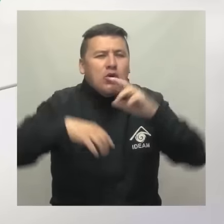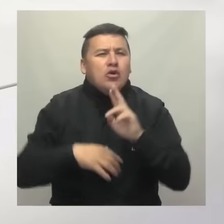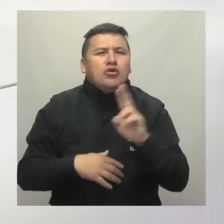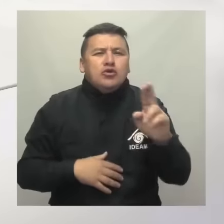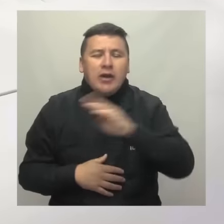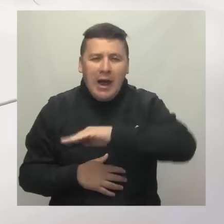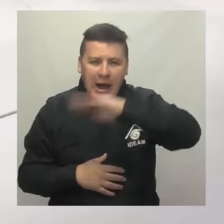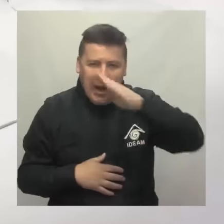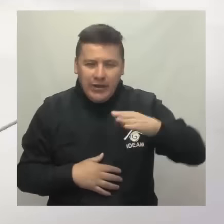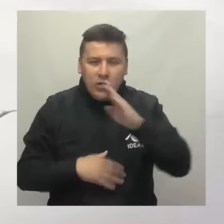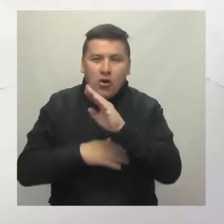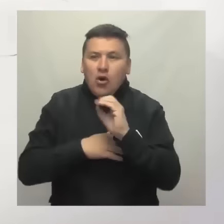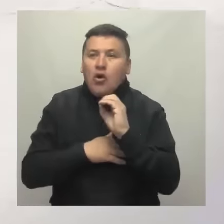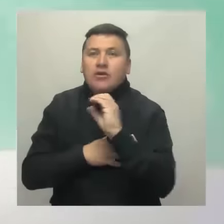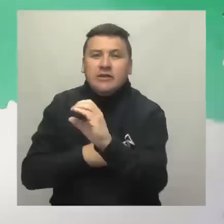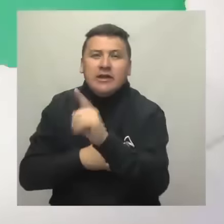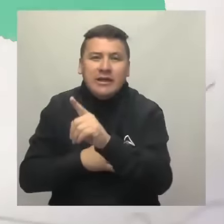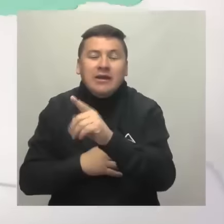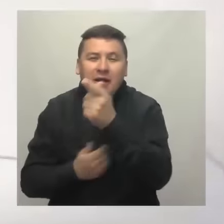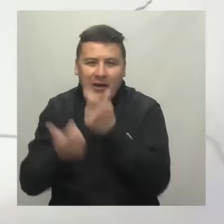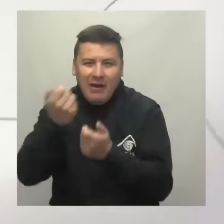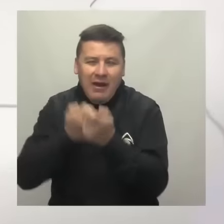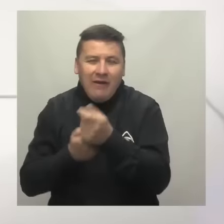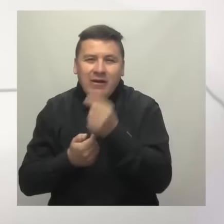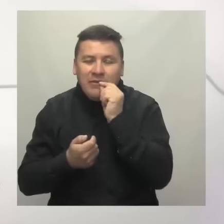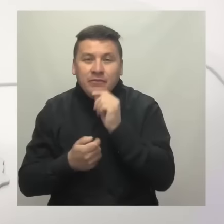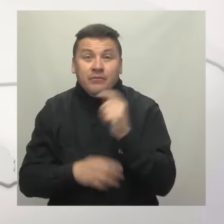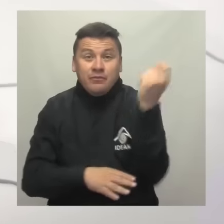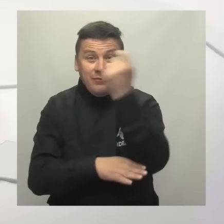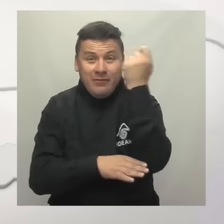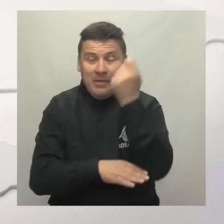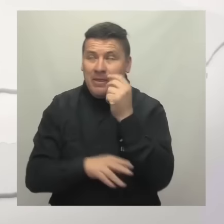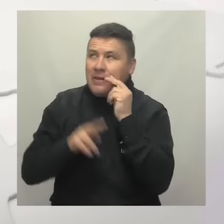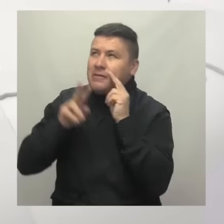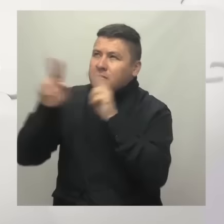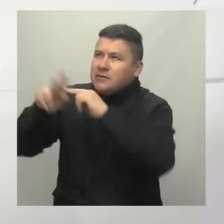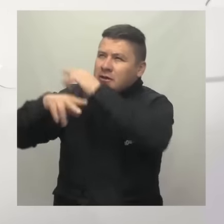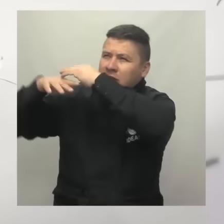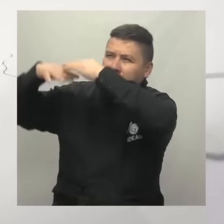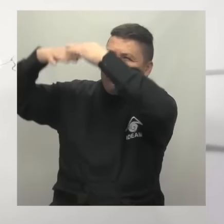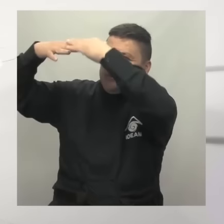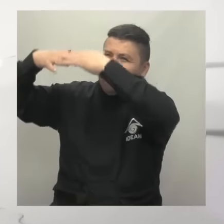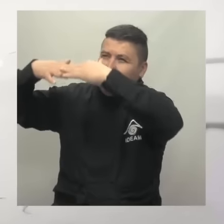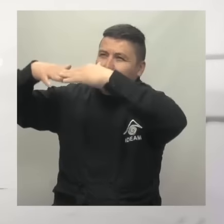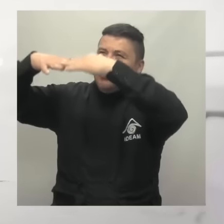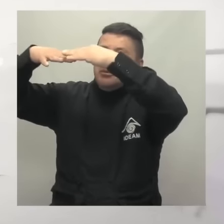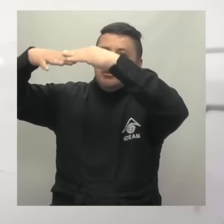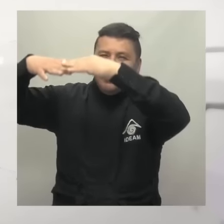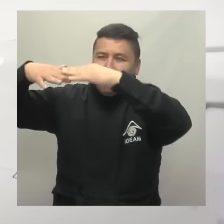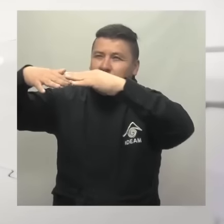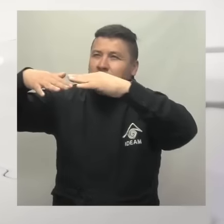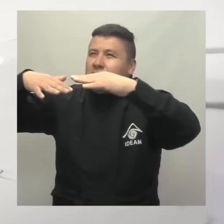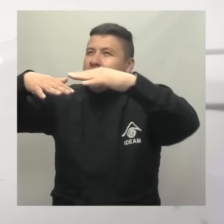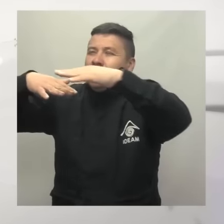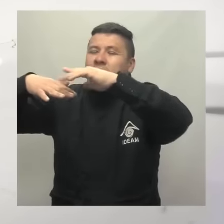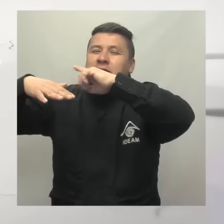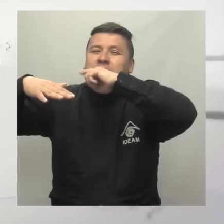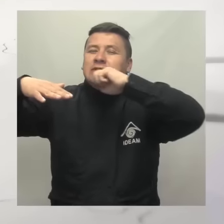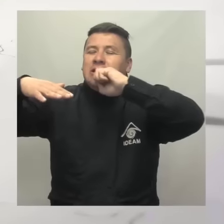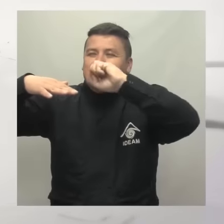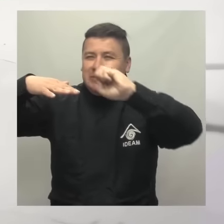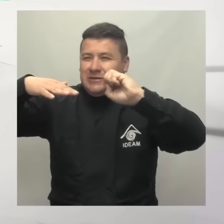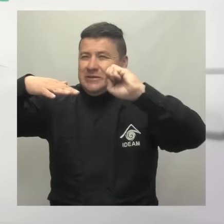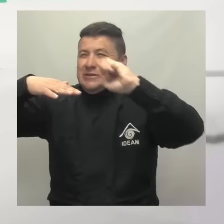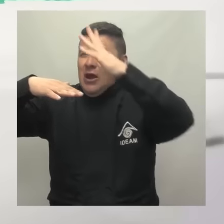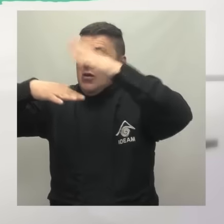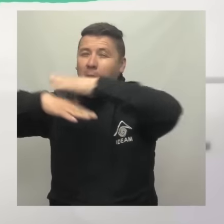Antioquia y el occidente del eje cafetero. Los llanos orientales se observan con cielos parcialmente cubiertos y tiempo seco en gran parte